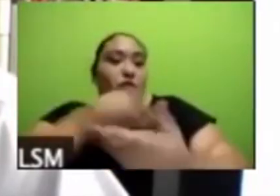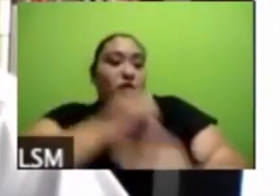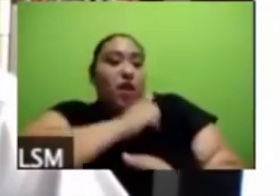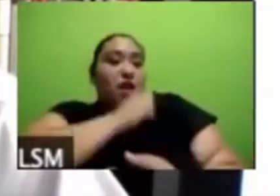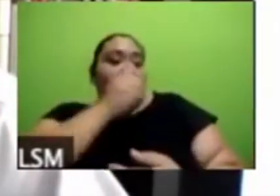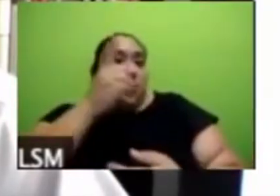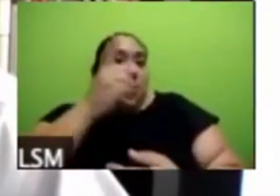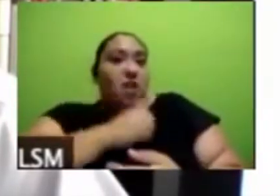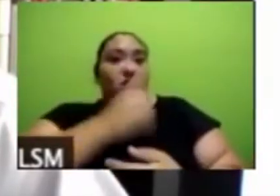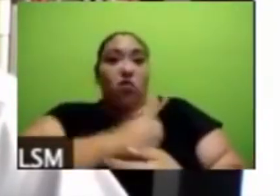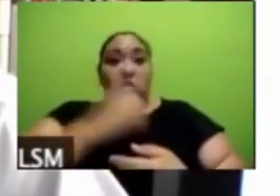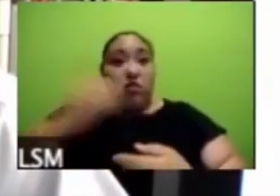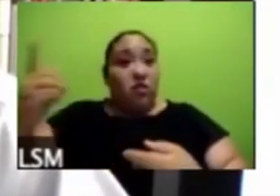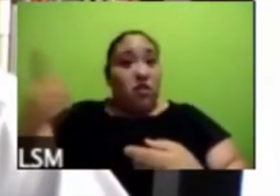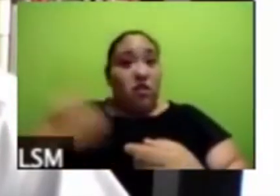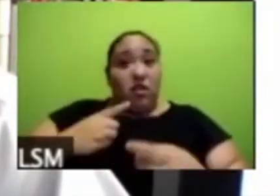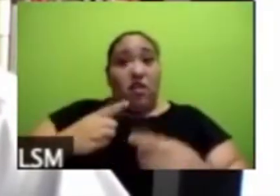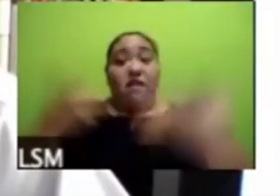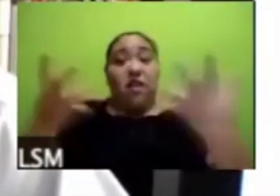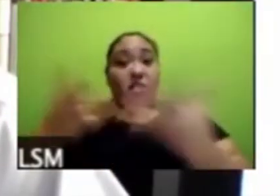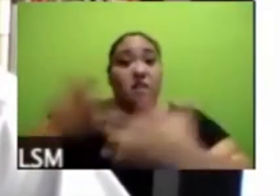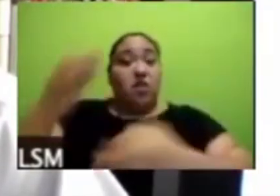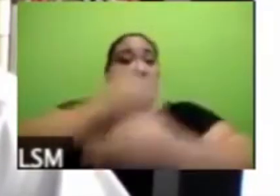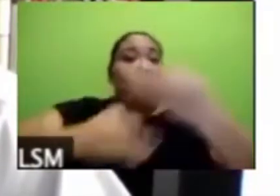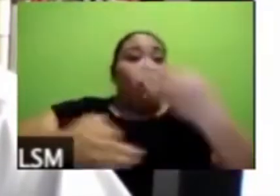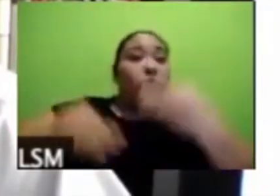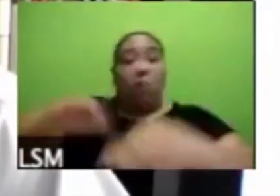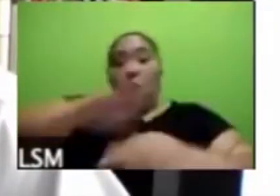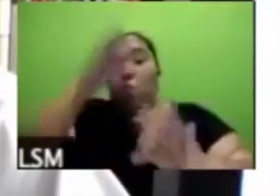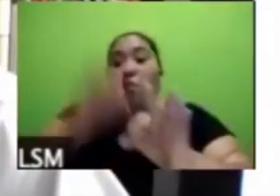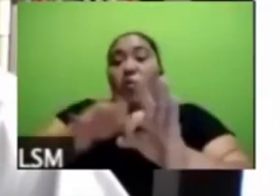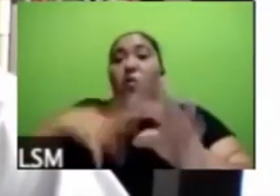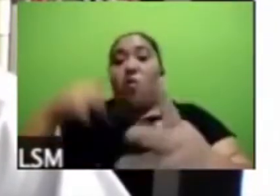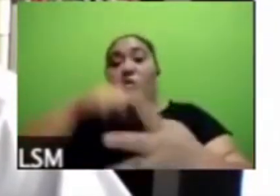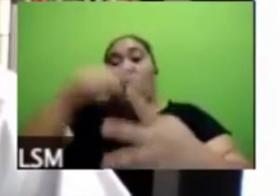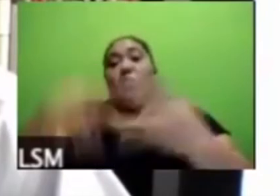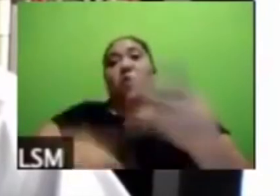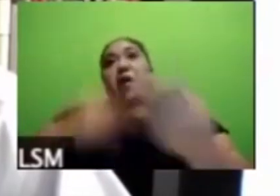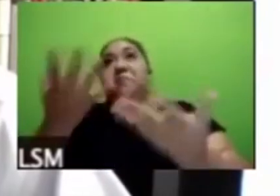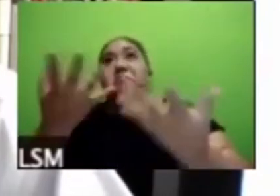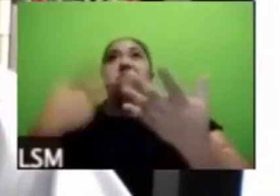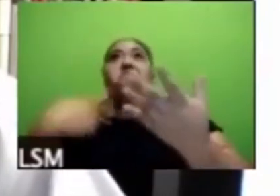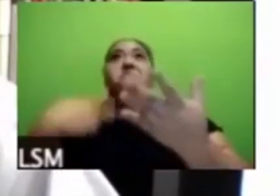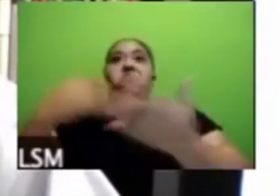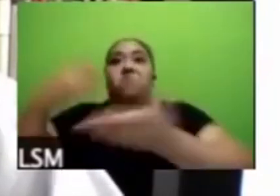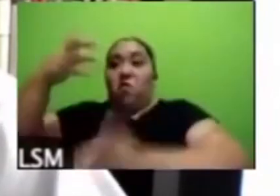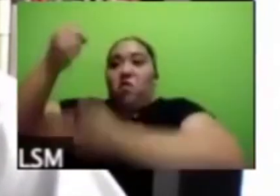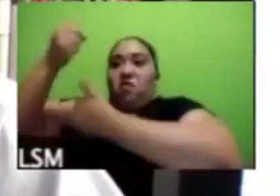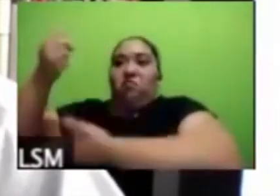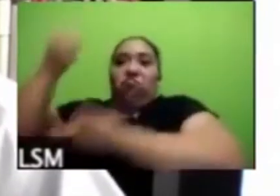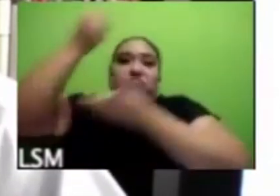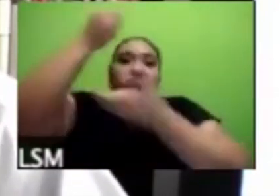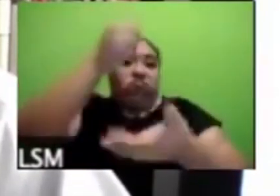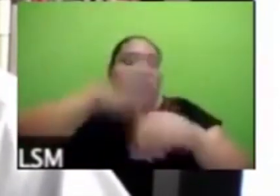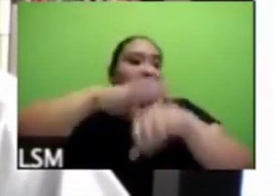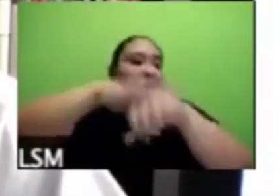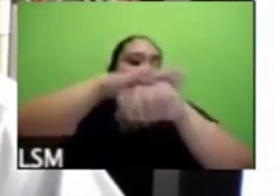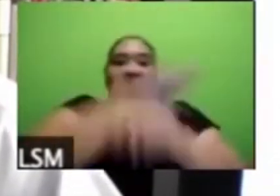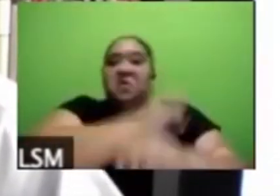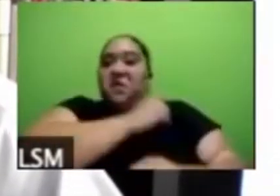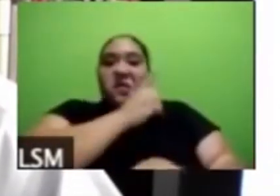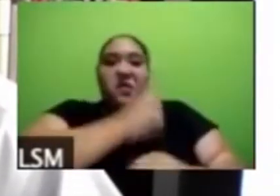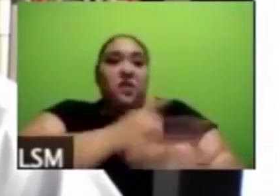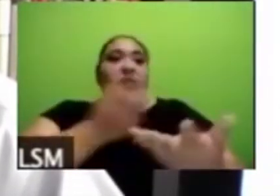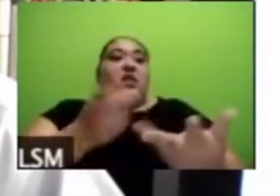replantear desde todos los puntos de vista en un sentido de inversión hacia adelante y el otro pues sí